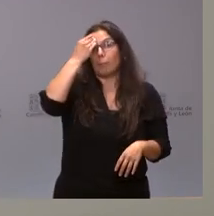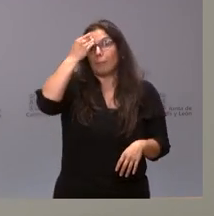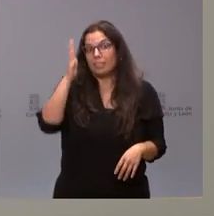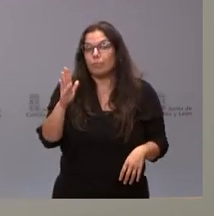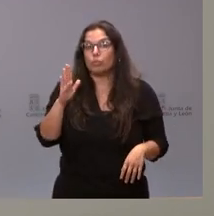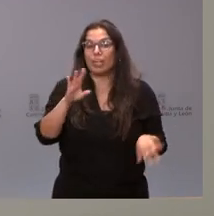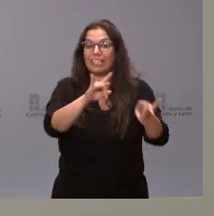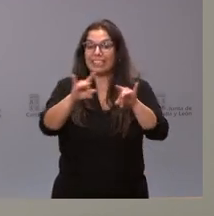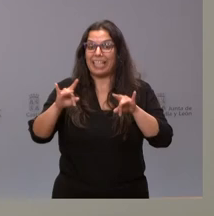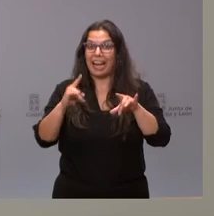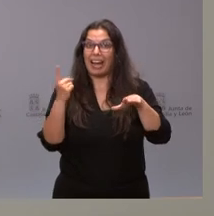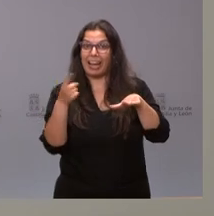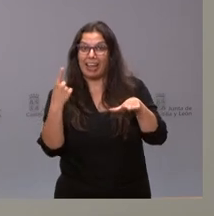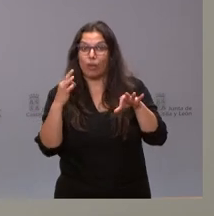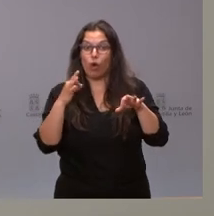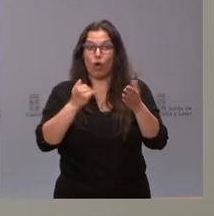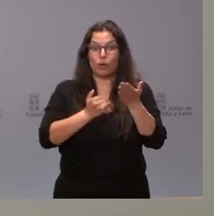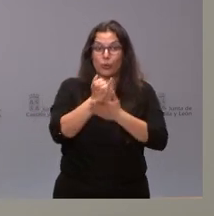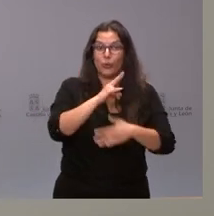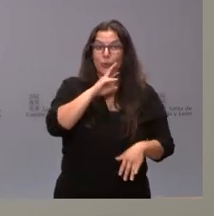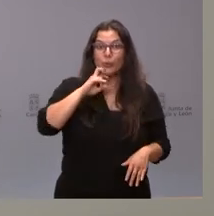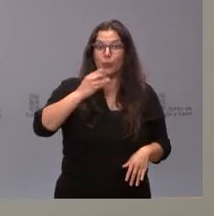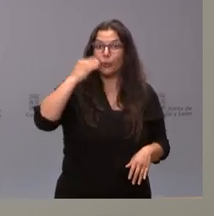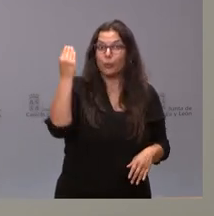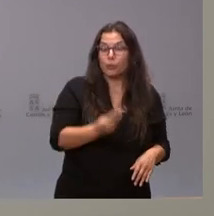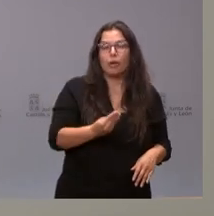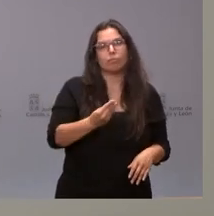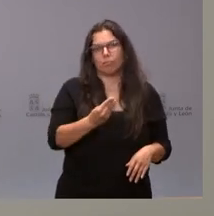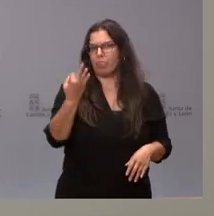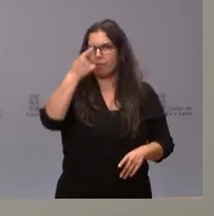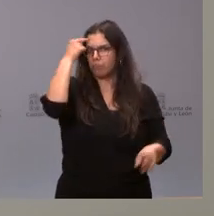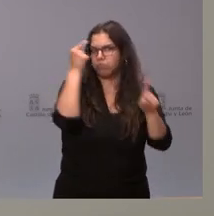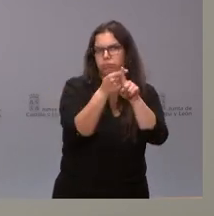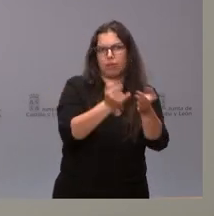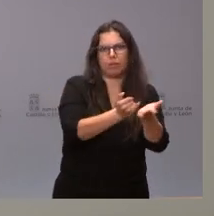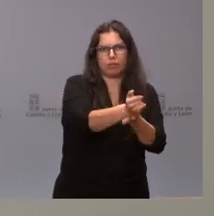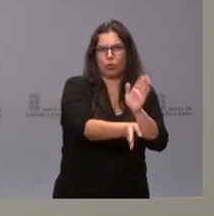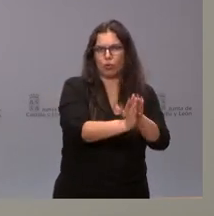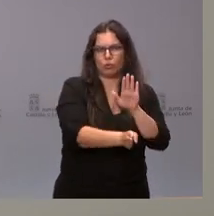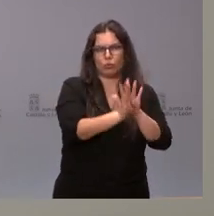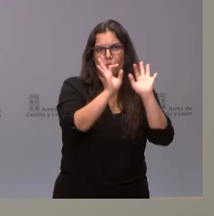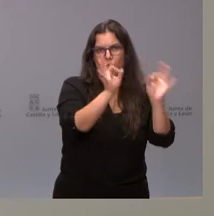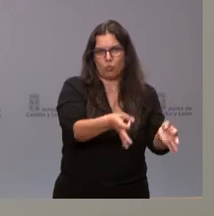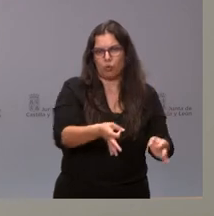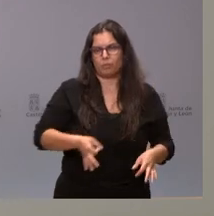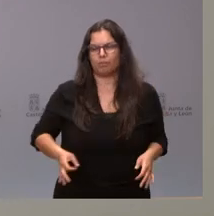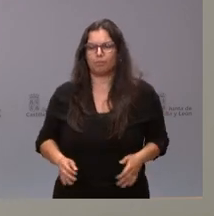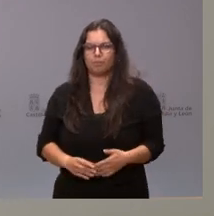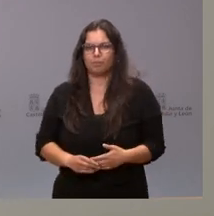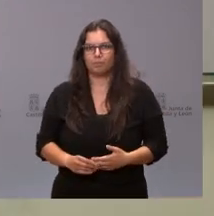las tierras de regadío y de más alto valor desde el punto de vista de la producción agraria tienes que seguir destinadas a esta producción agraria como está el momento.